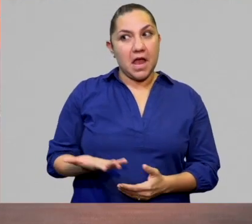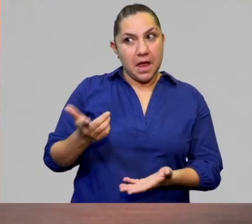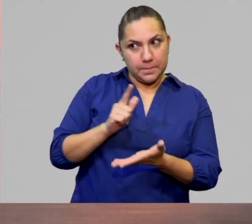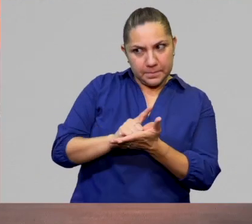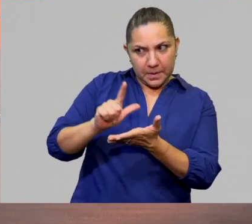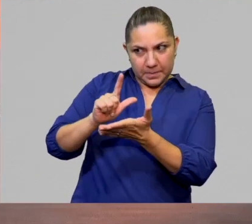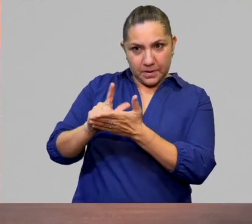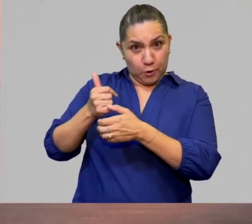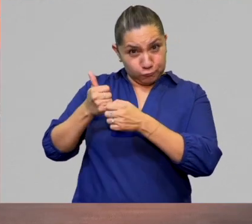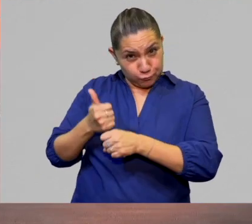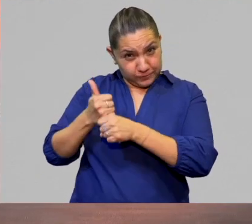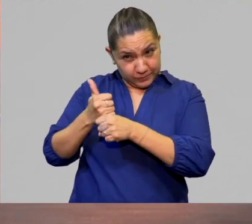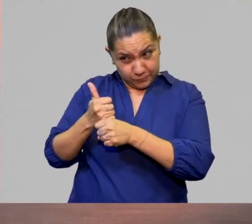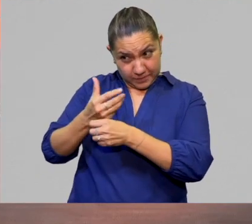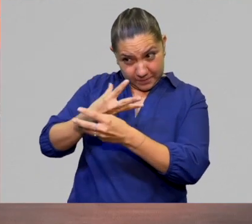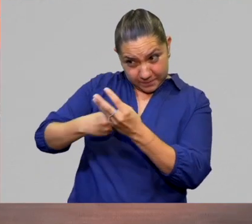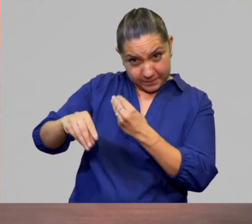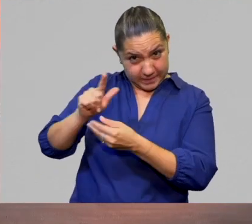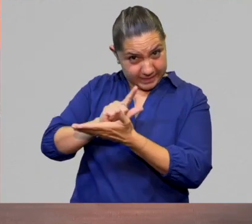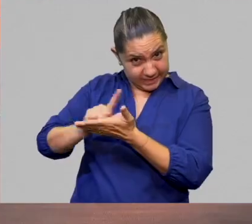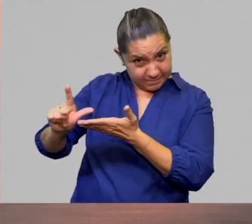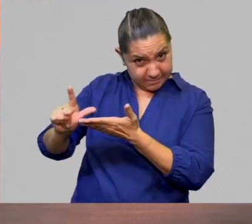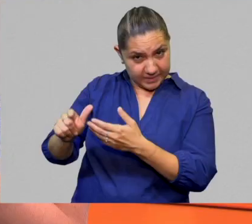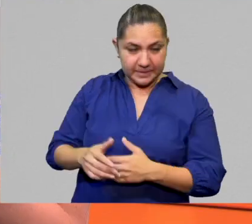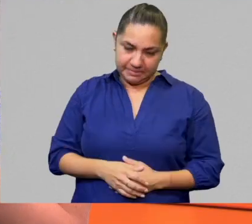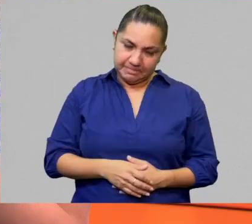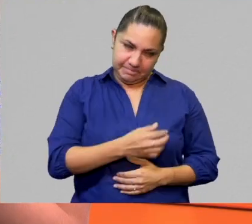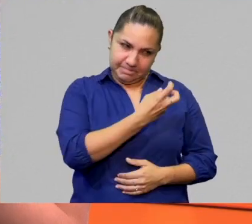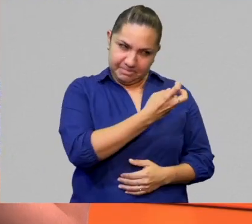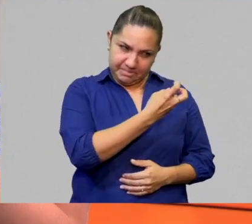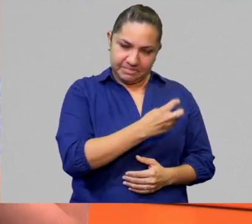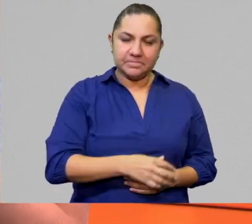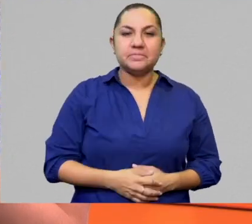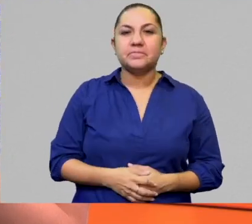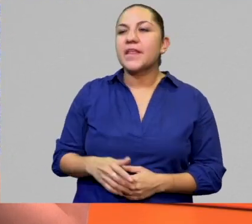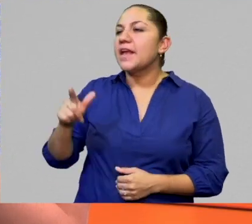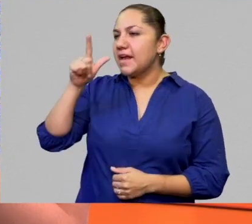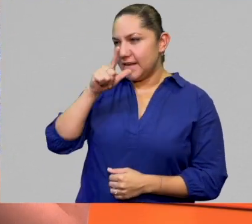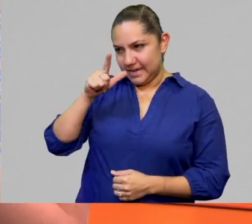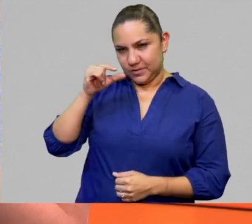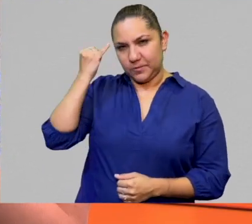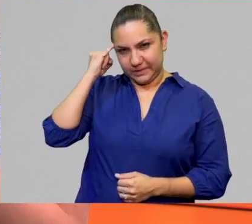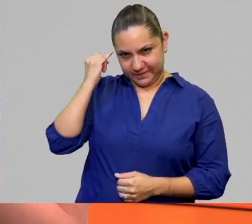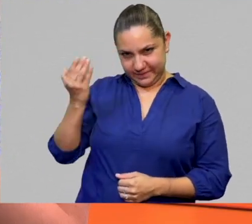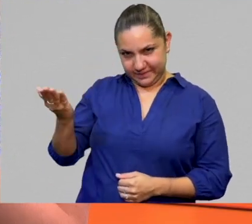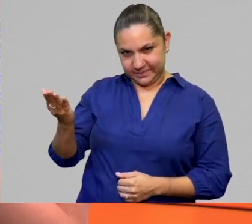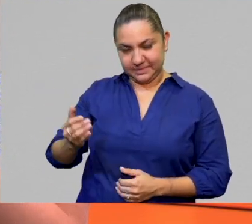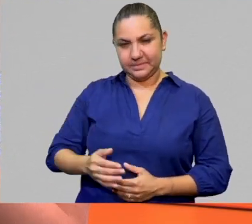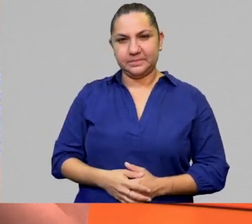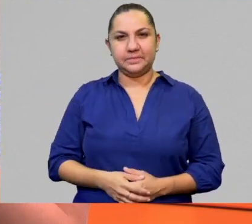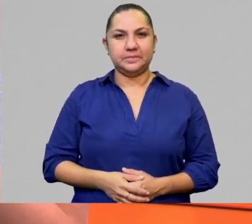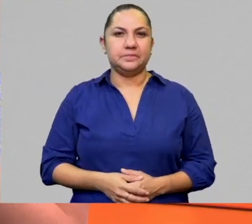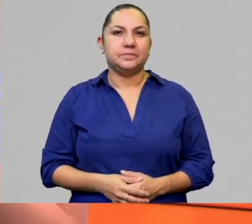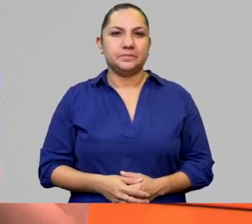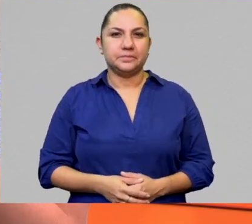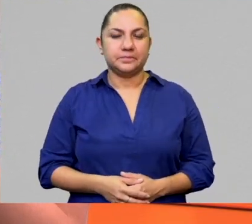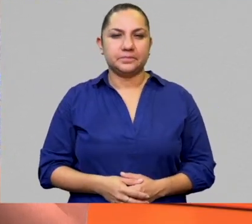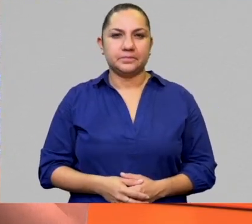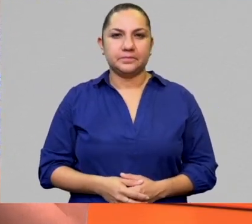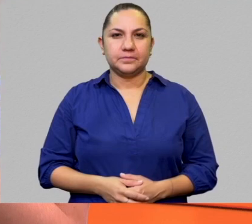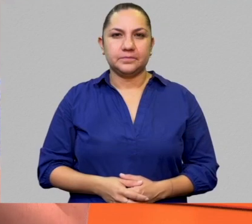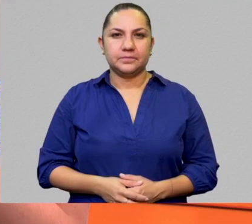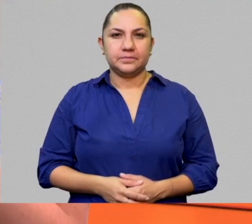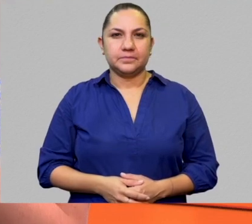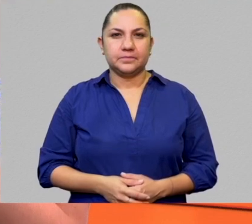Después de todo el dolor. Después de todo el dolor. La boise que shimanga y a tú.